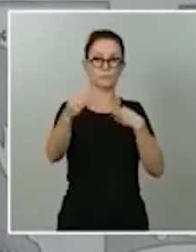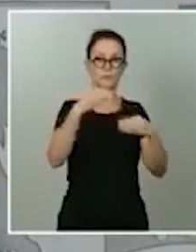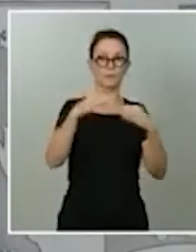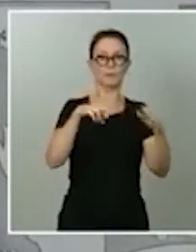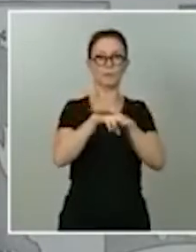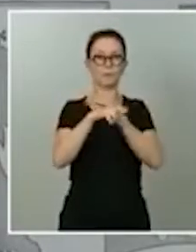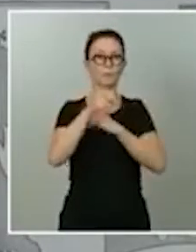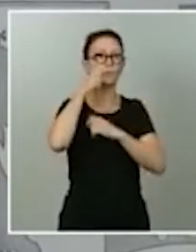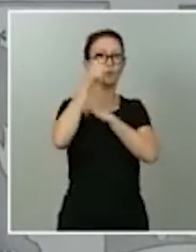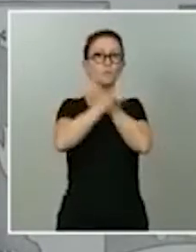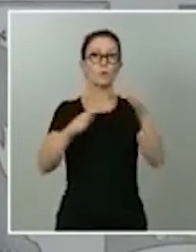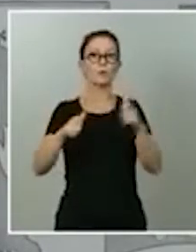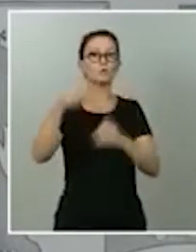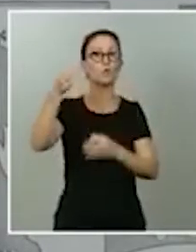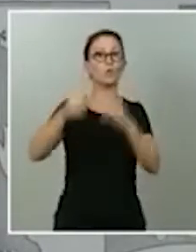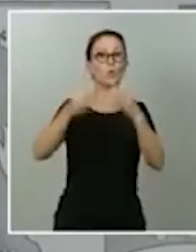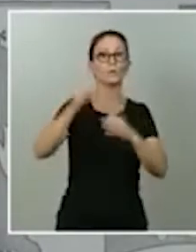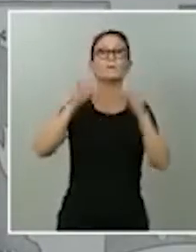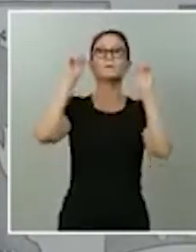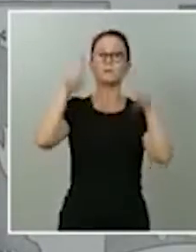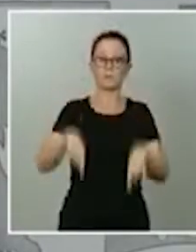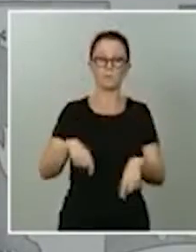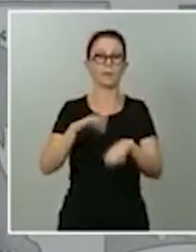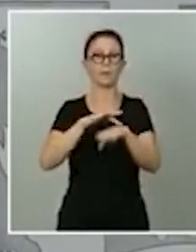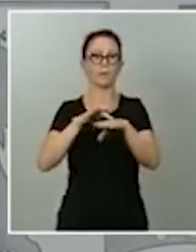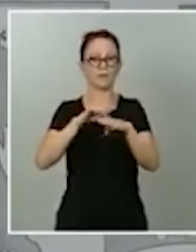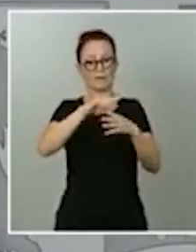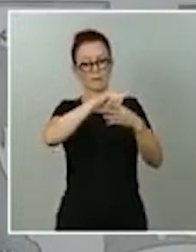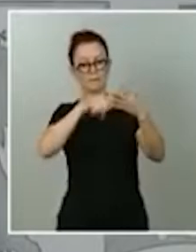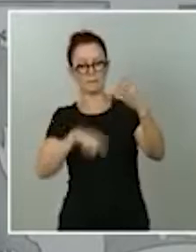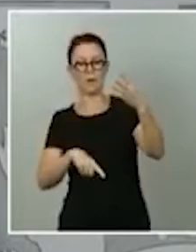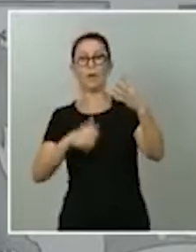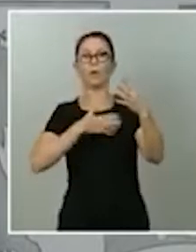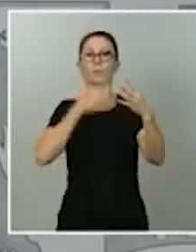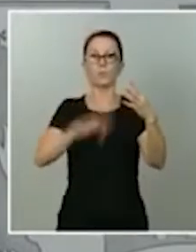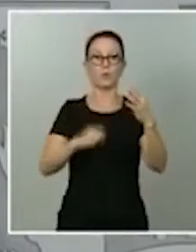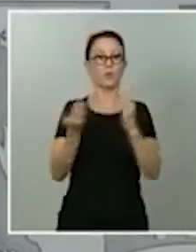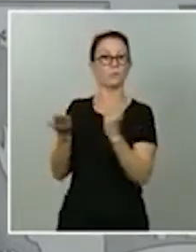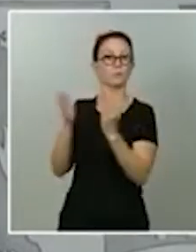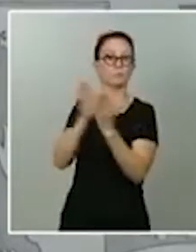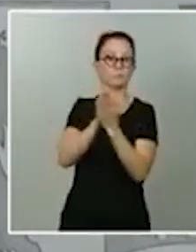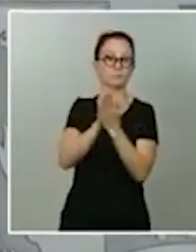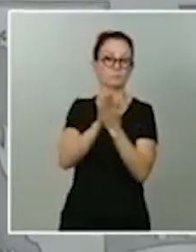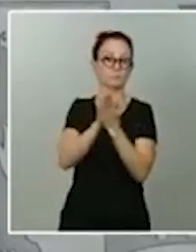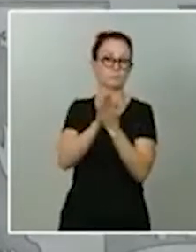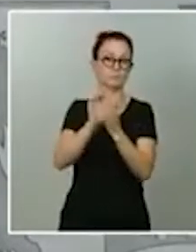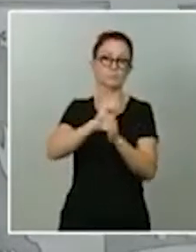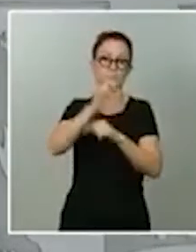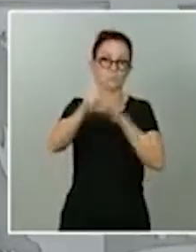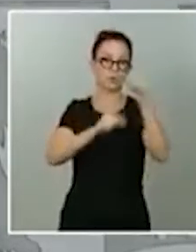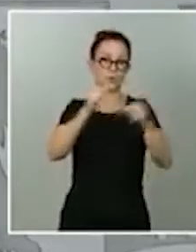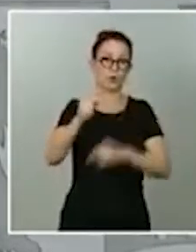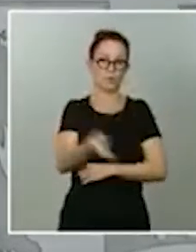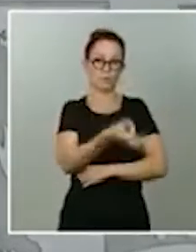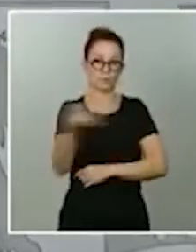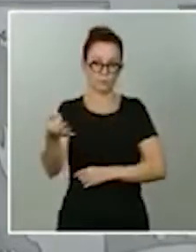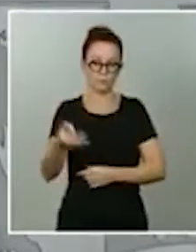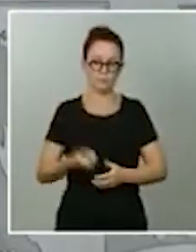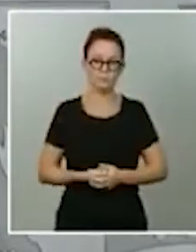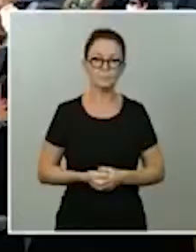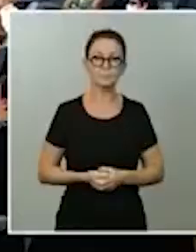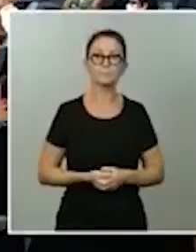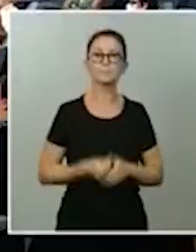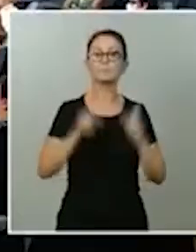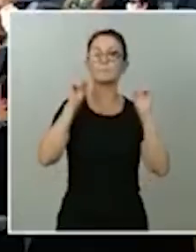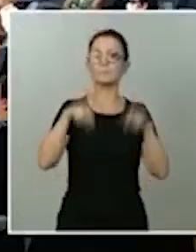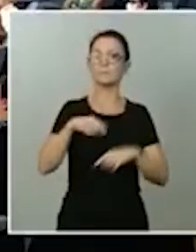y también en recursos digitales, para que entre todos podamos hacer frente con eficacia al virus del COVID. También una cuestión que me gustaría recordar, porque